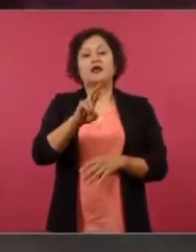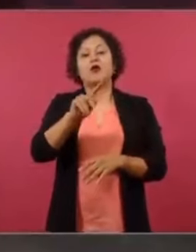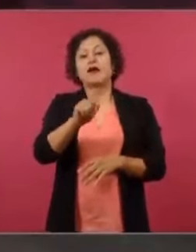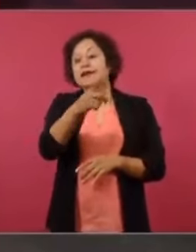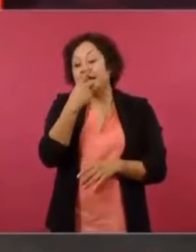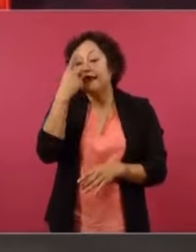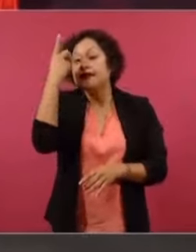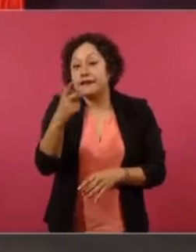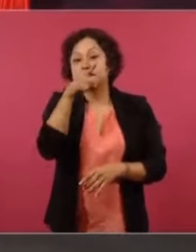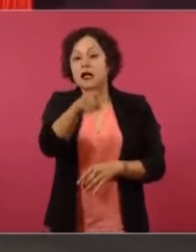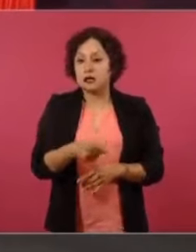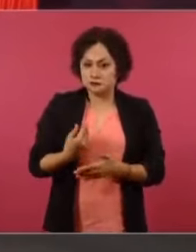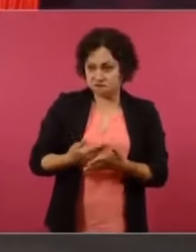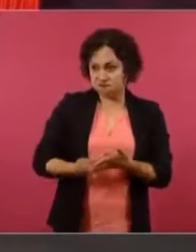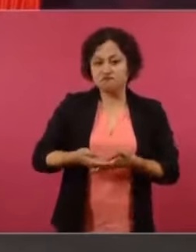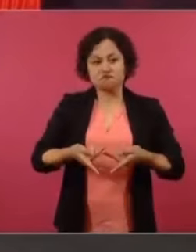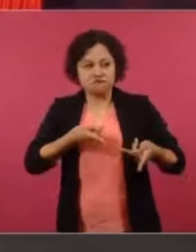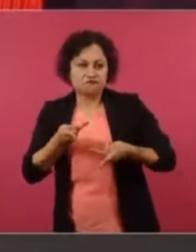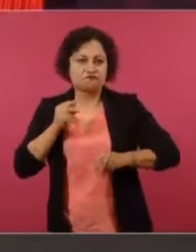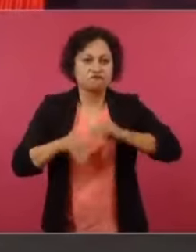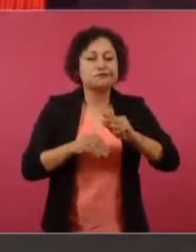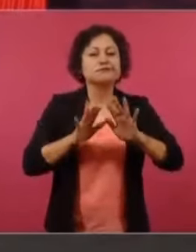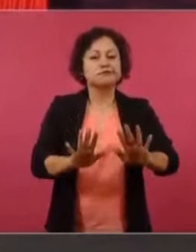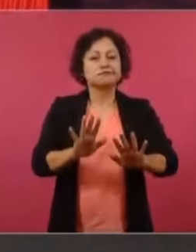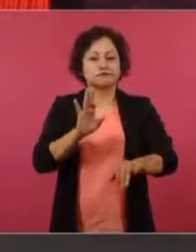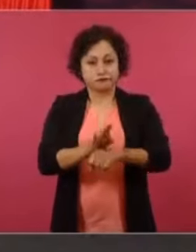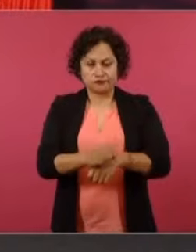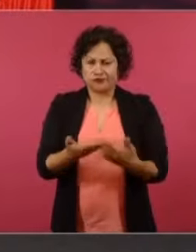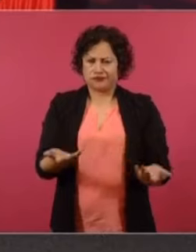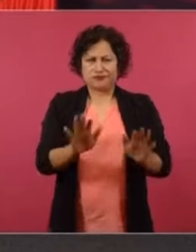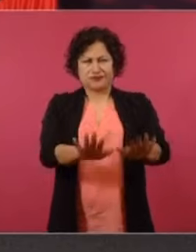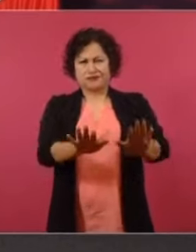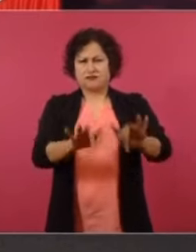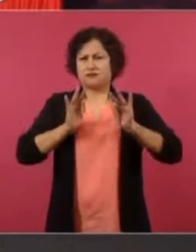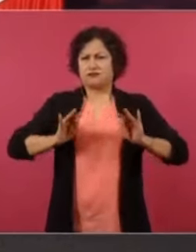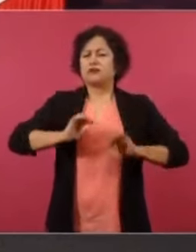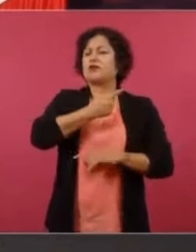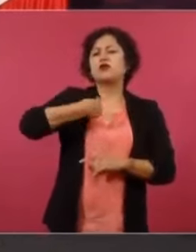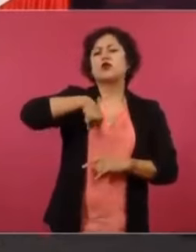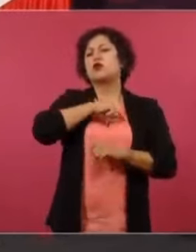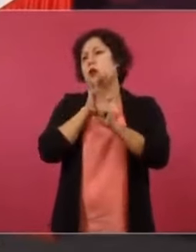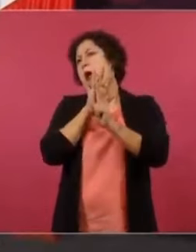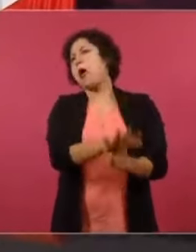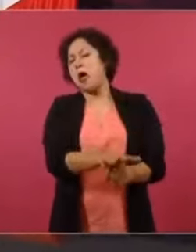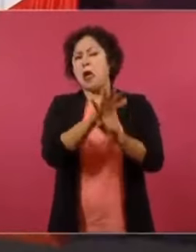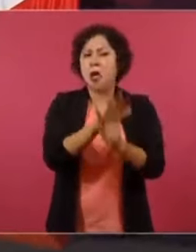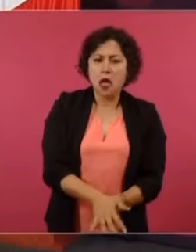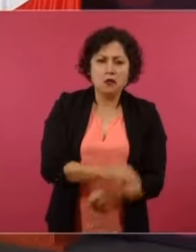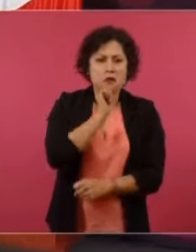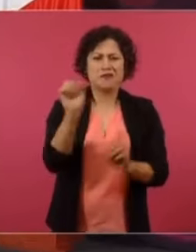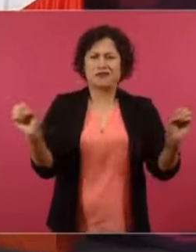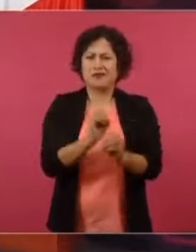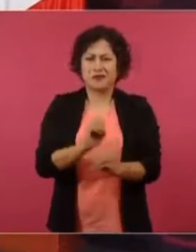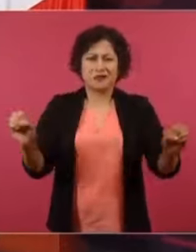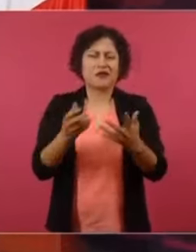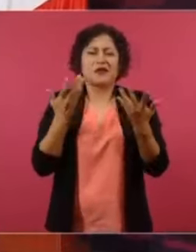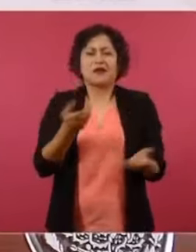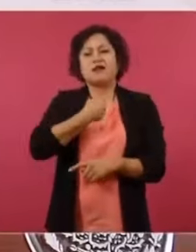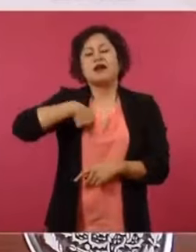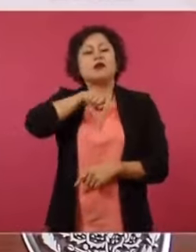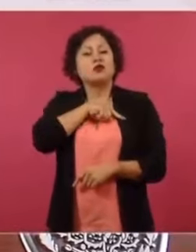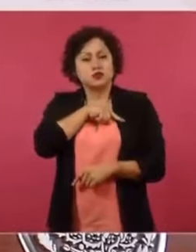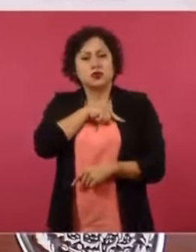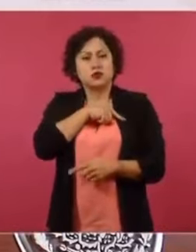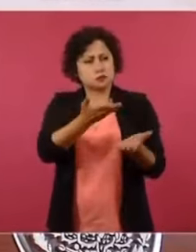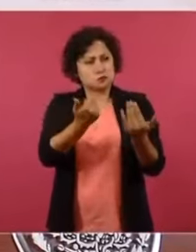que no se prepare de nada. Nosotros no somos represores, nosotros estamos a favor